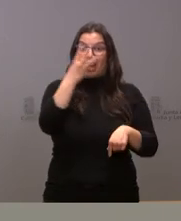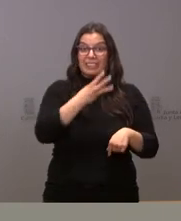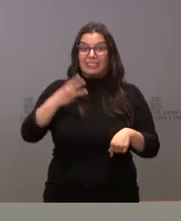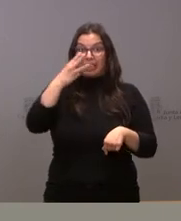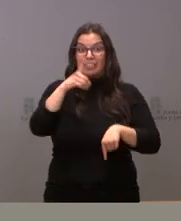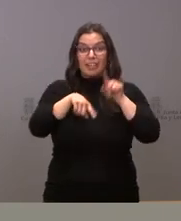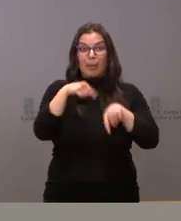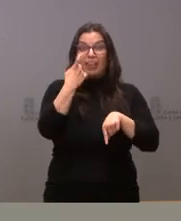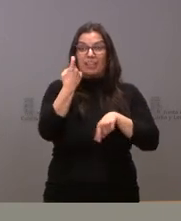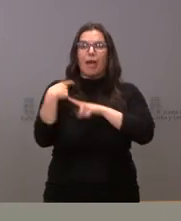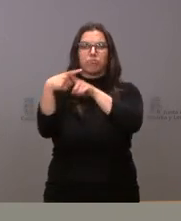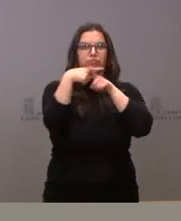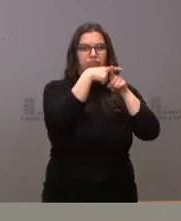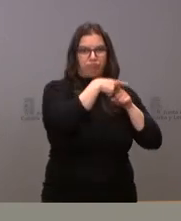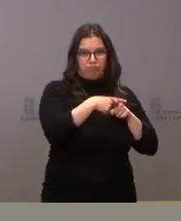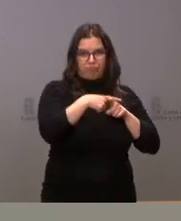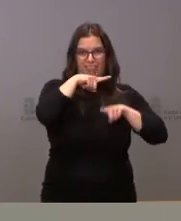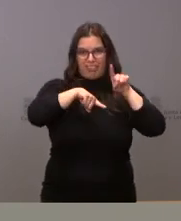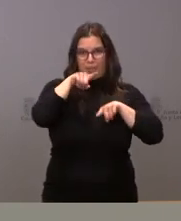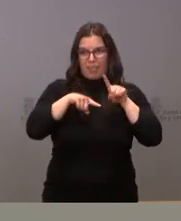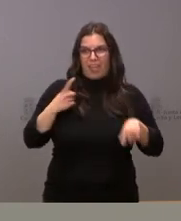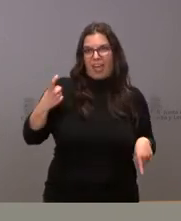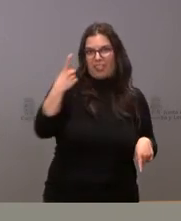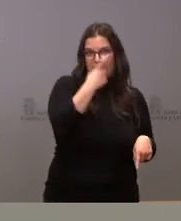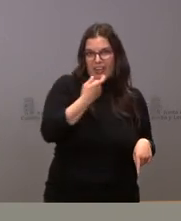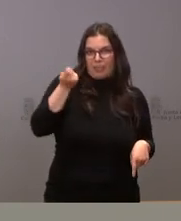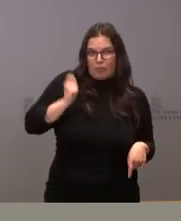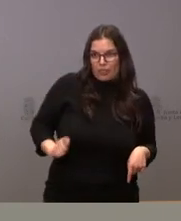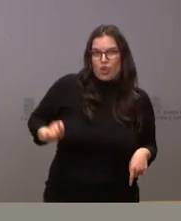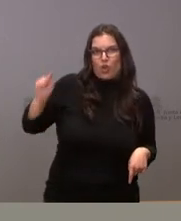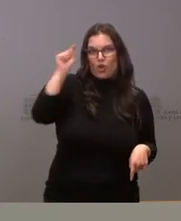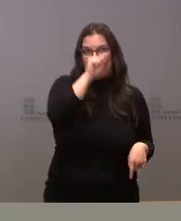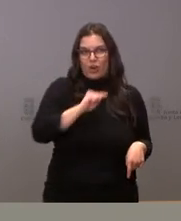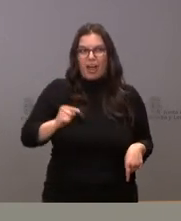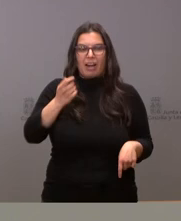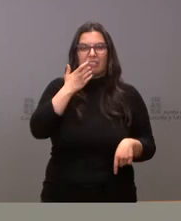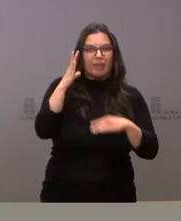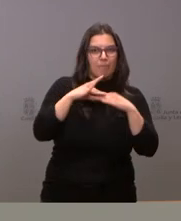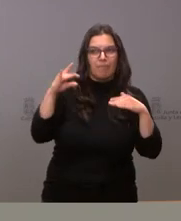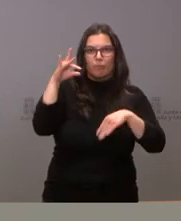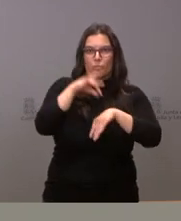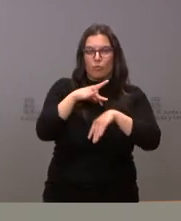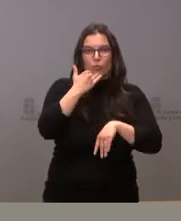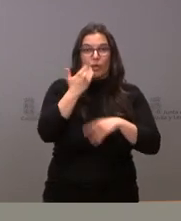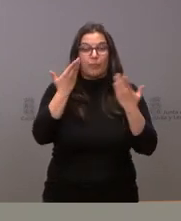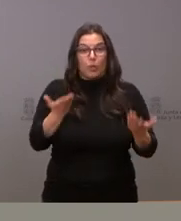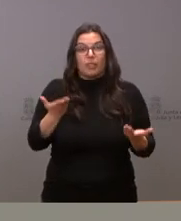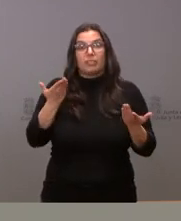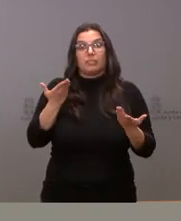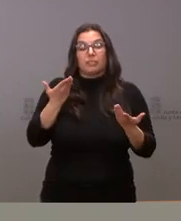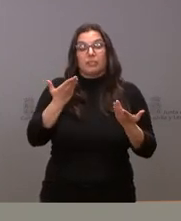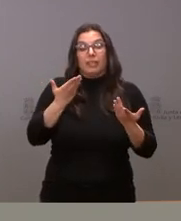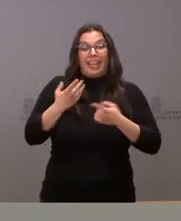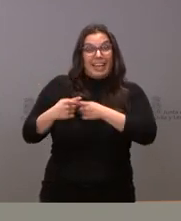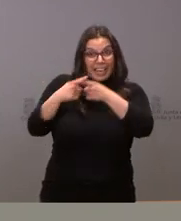médicas de aplicación profesional para cada una de las personas que lo puedan necesitar y por tanto estas asignaciones que